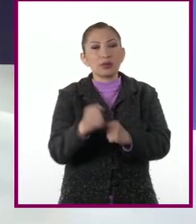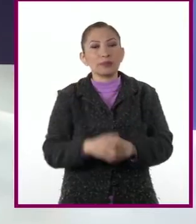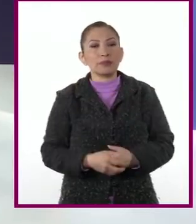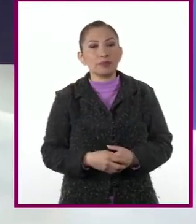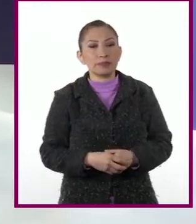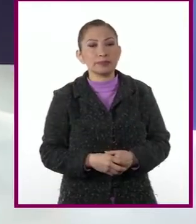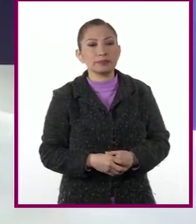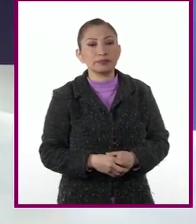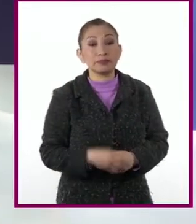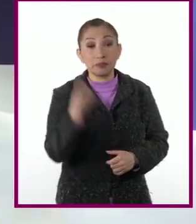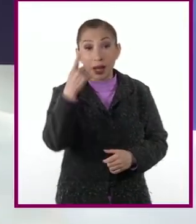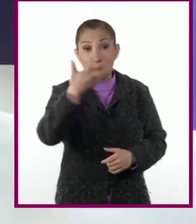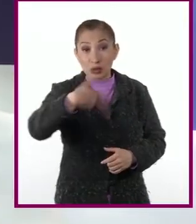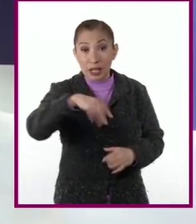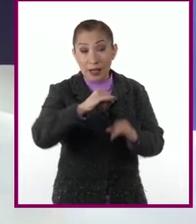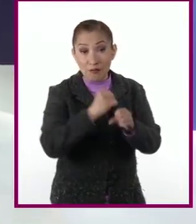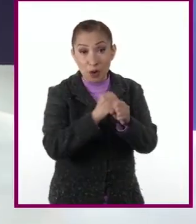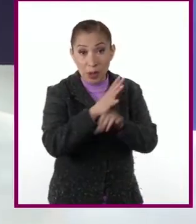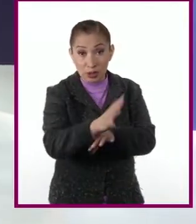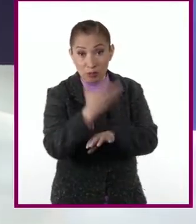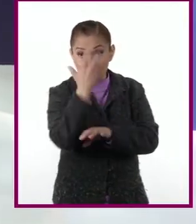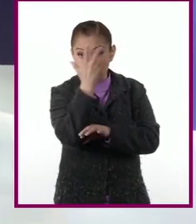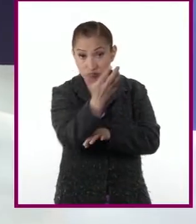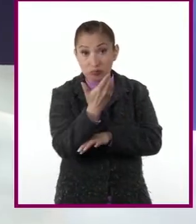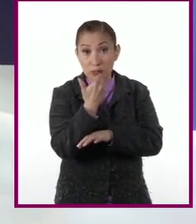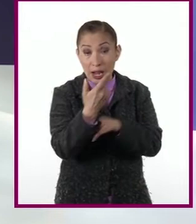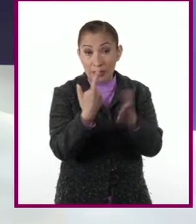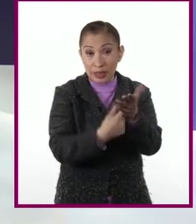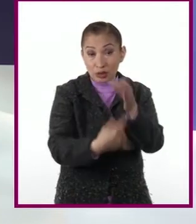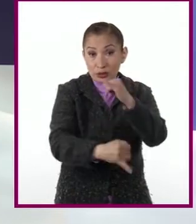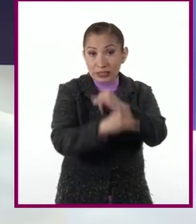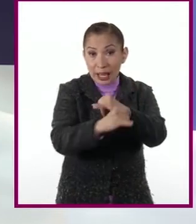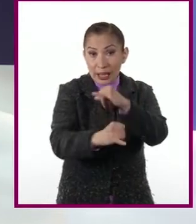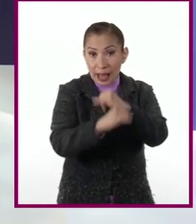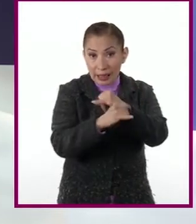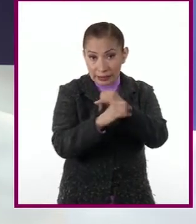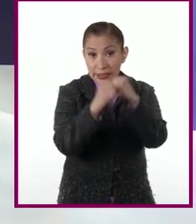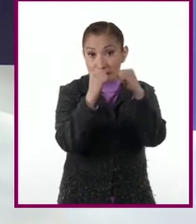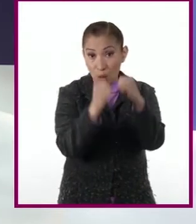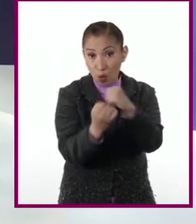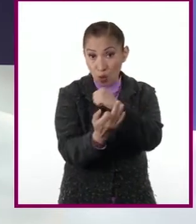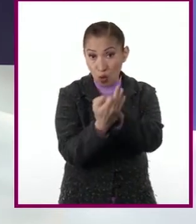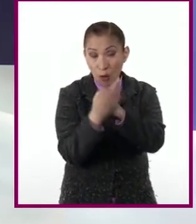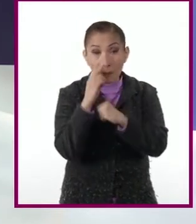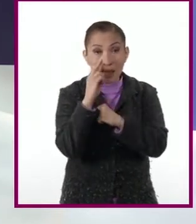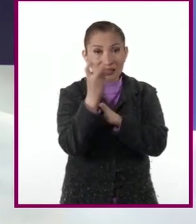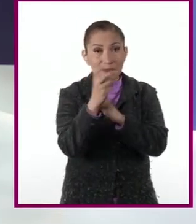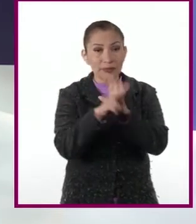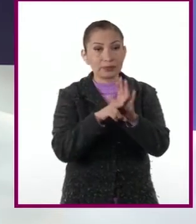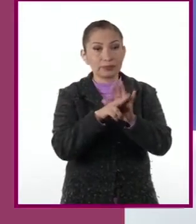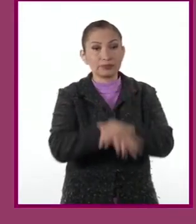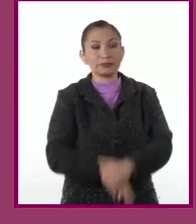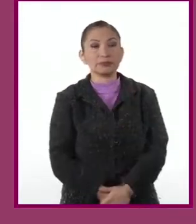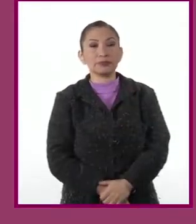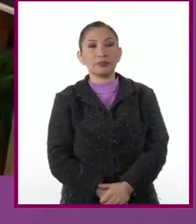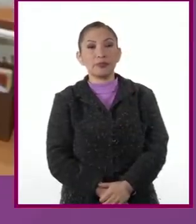Para buscar información confiable en internet de manera segura, les invito a ver el siguiente video.